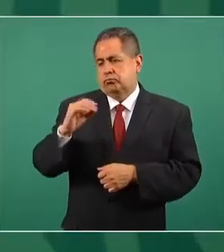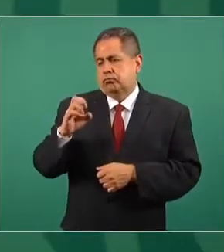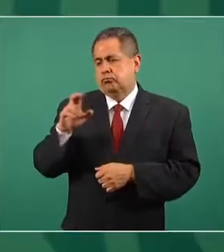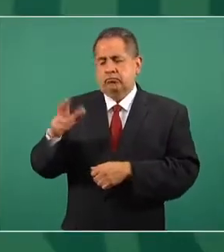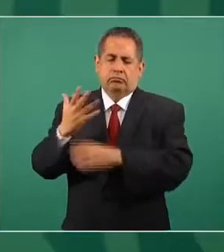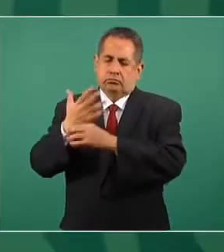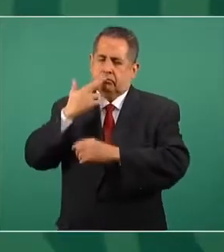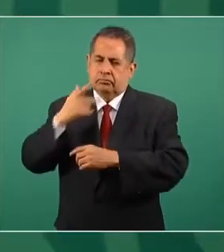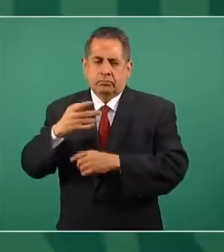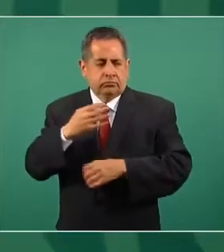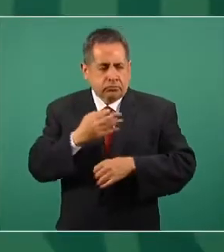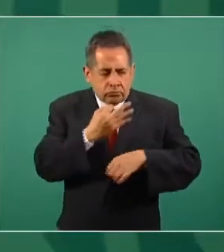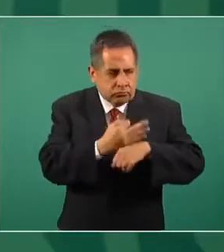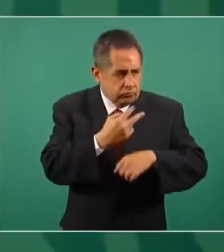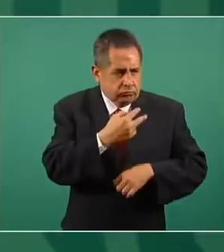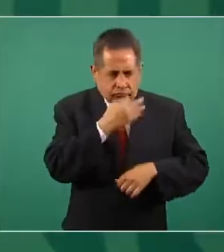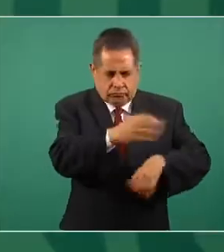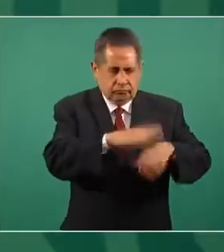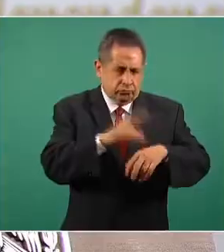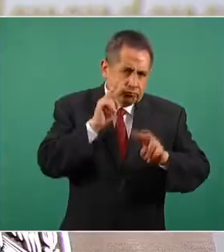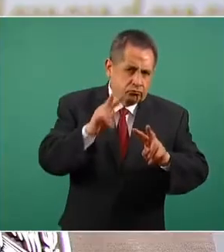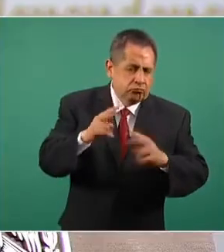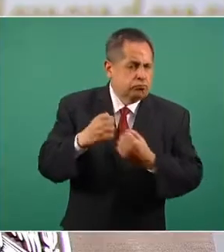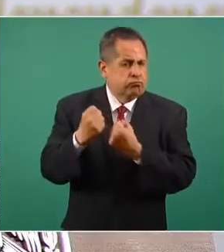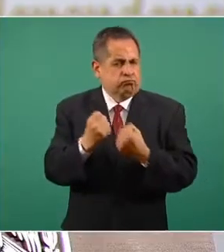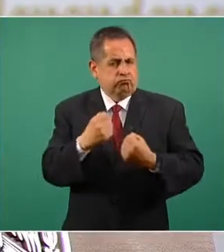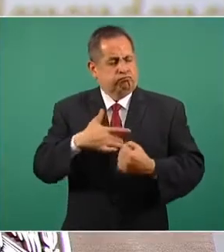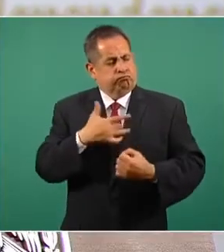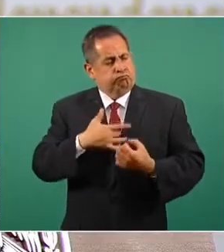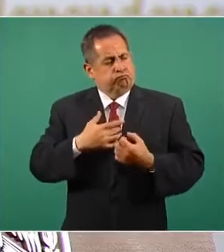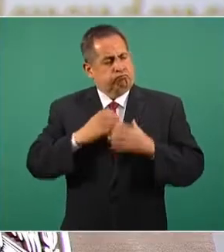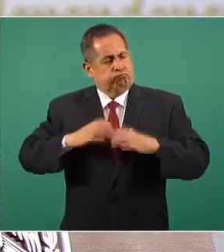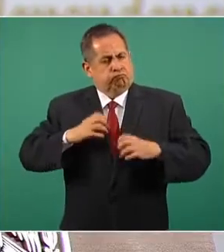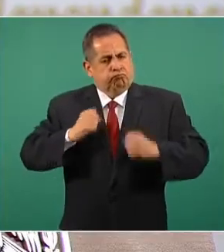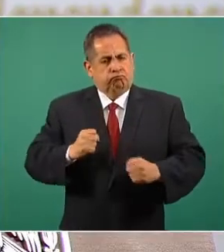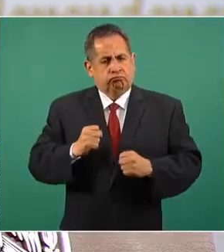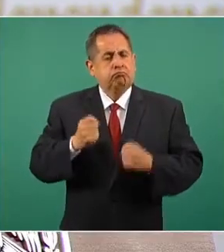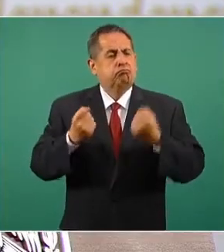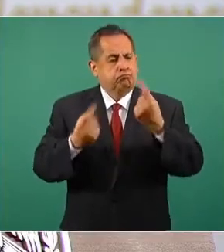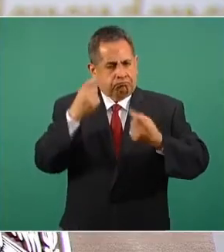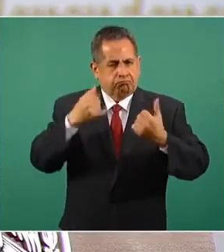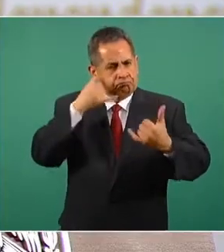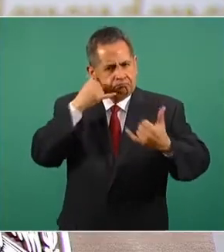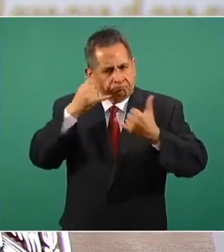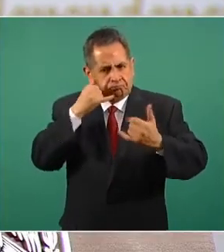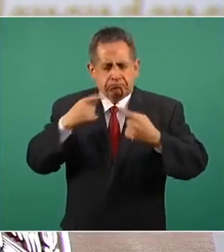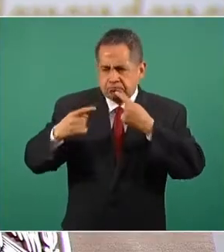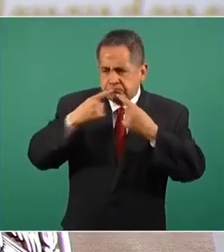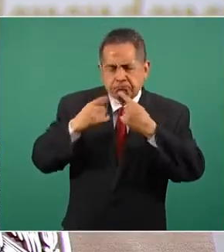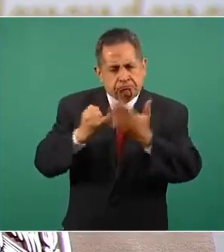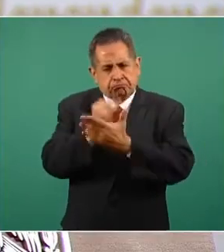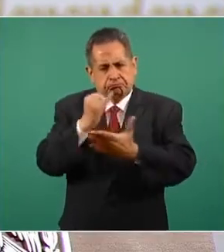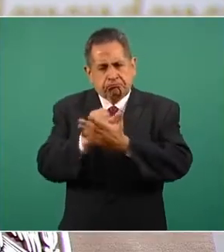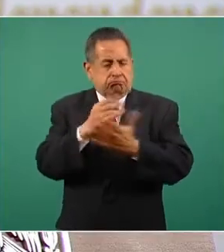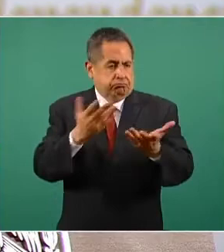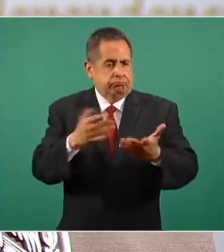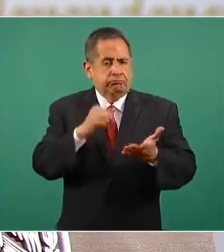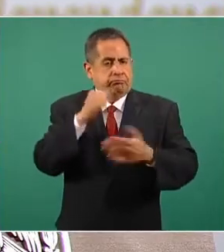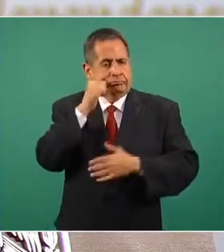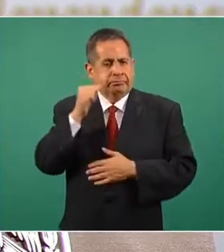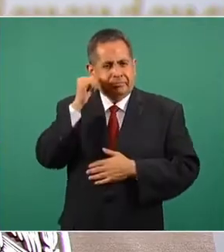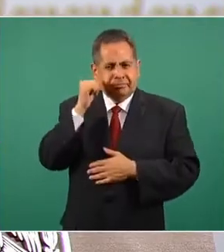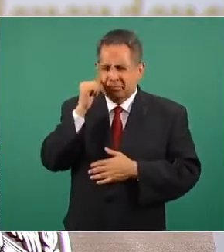se encuentra fuerte y se encuentra incluso interviniendo en algunas de las decisiones más importantes. Ayer estuvo